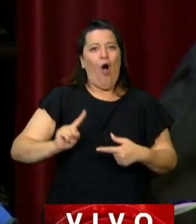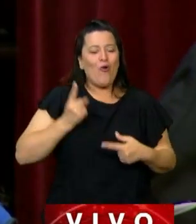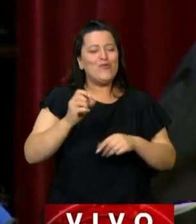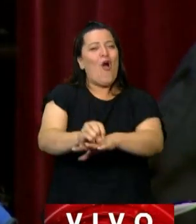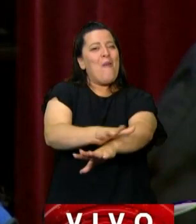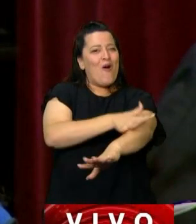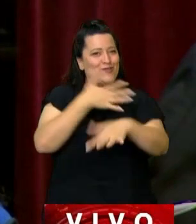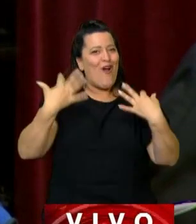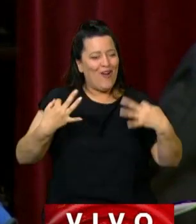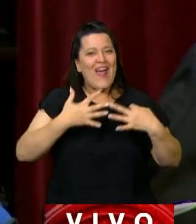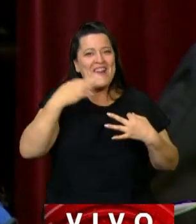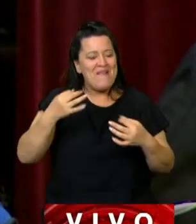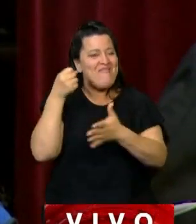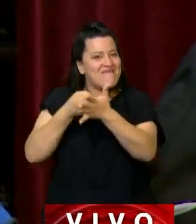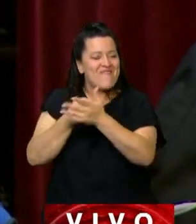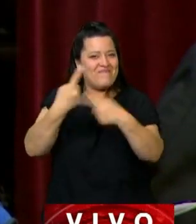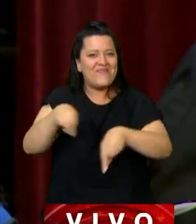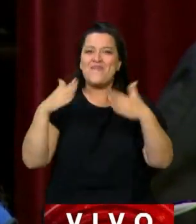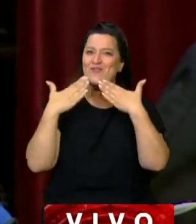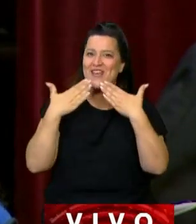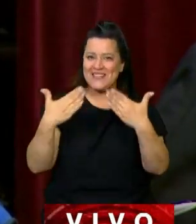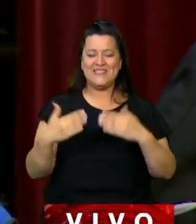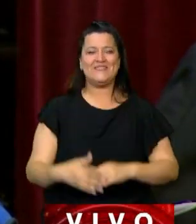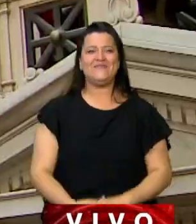bueno, emociona realmente todo lo que han hecho. Muchísimas gracias.